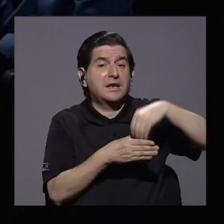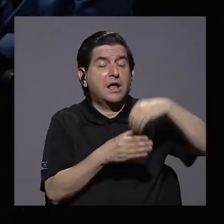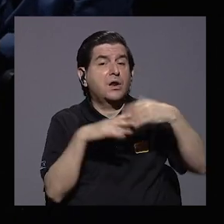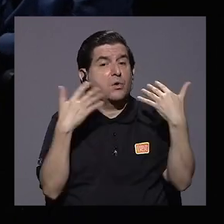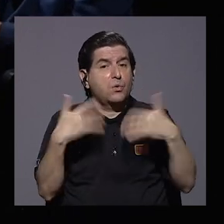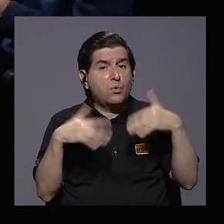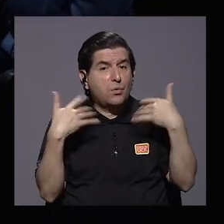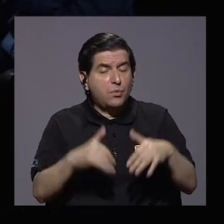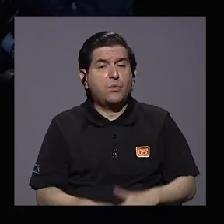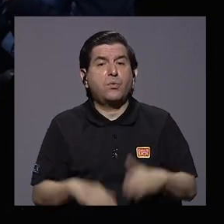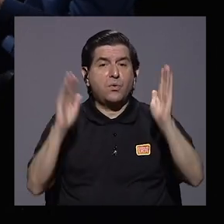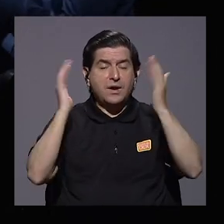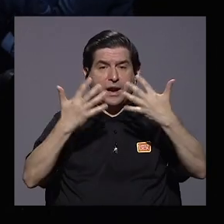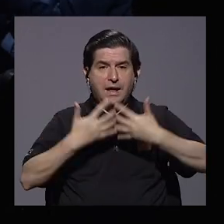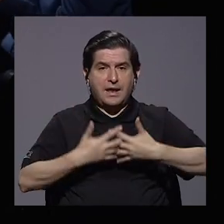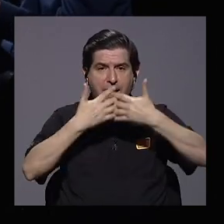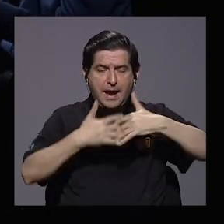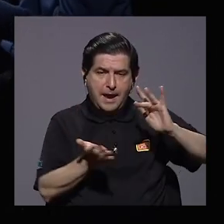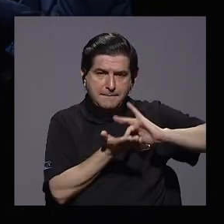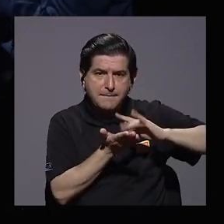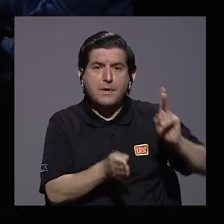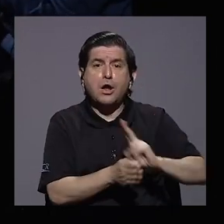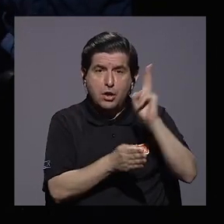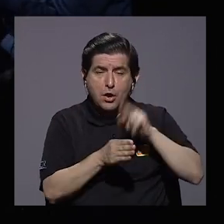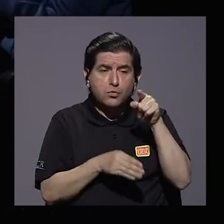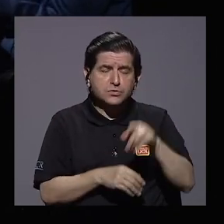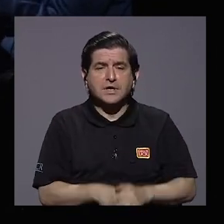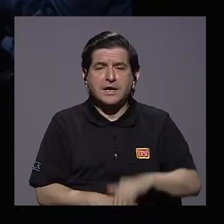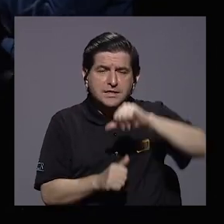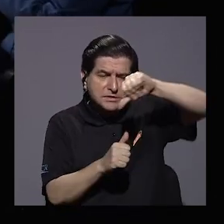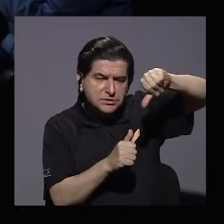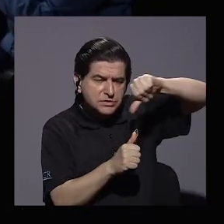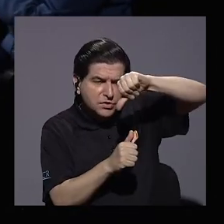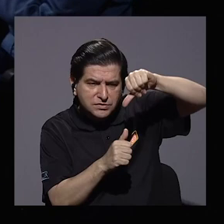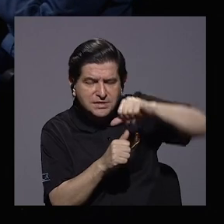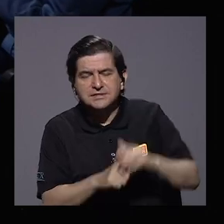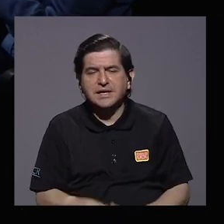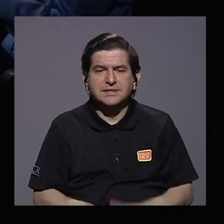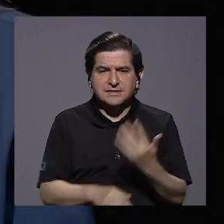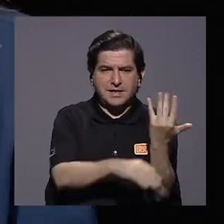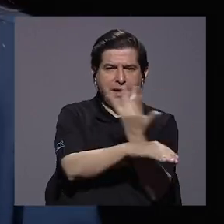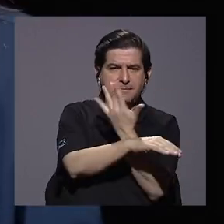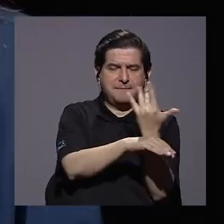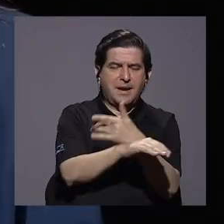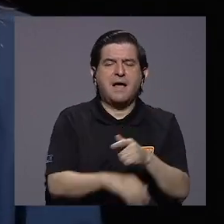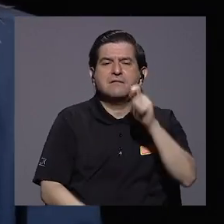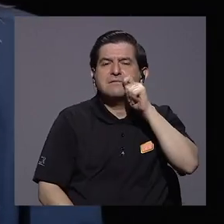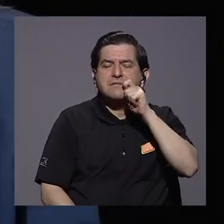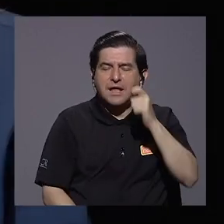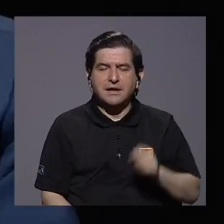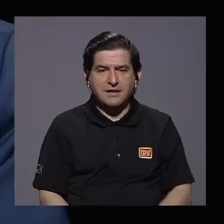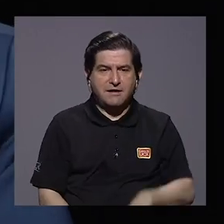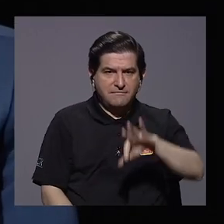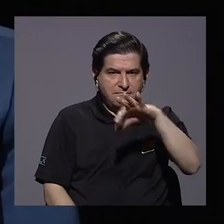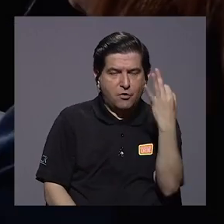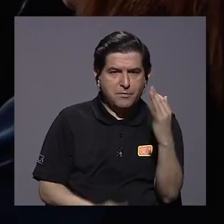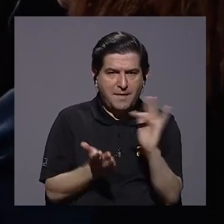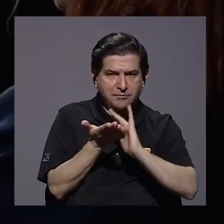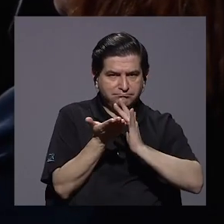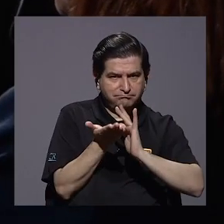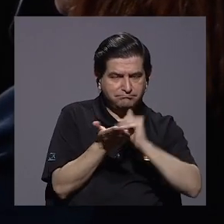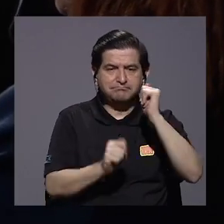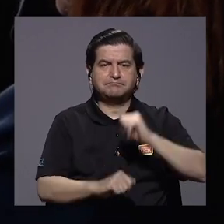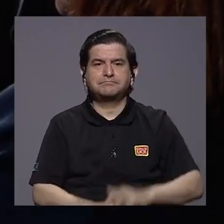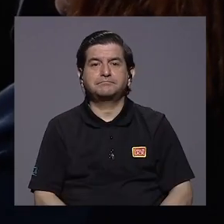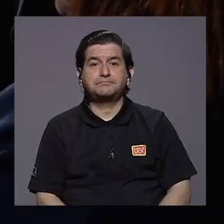inversión enorme de las grandes farmacéuticas que utilizan estos aceites de la planta del cannabis para medicamentos. Lo que bien es